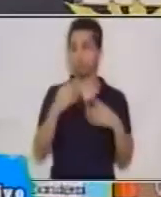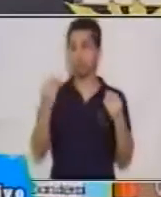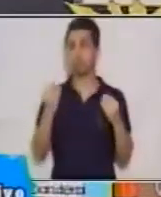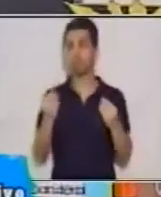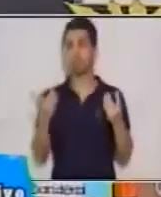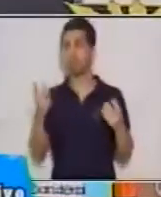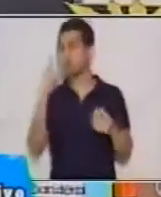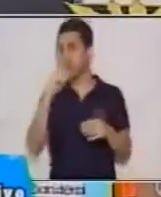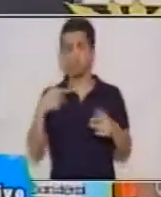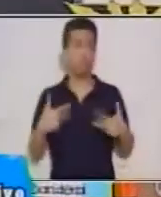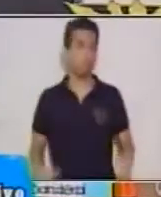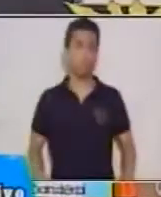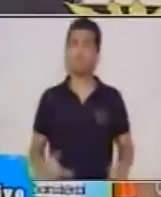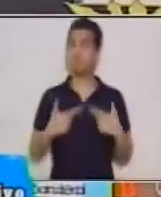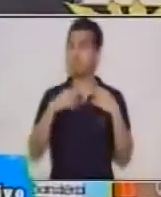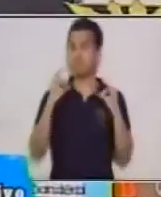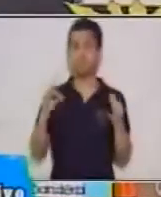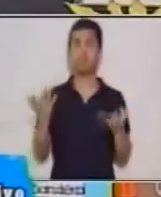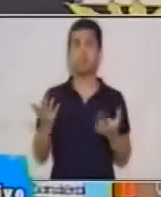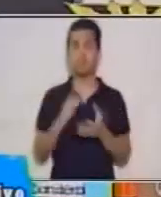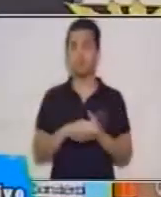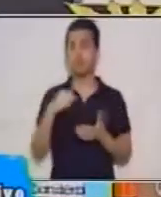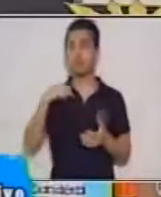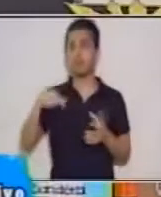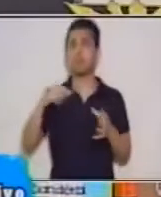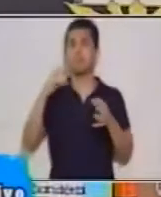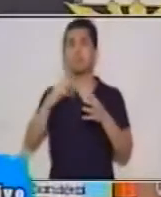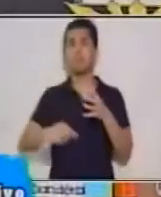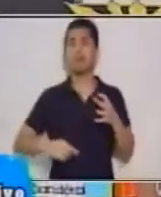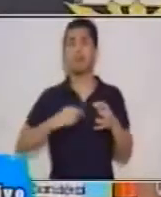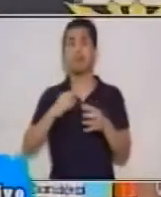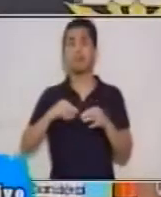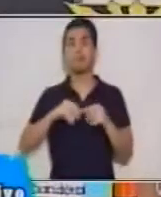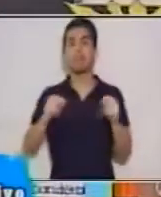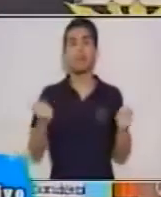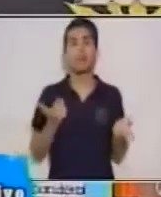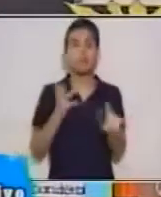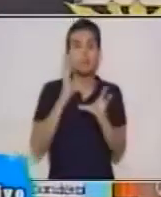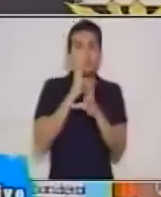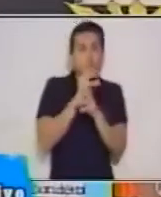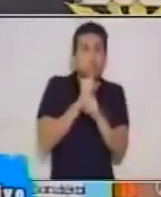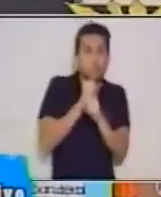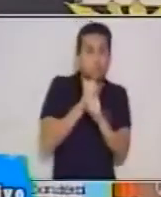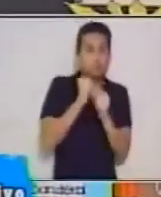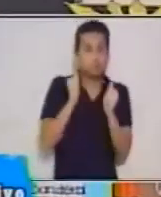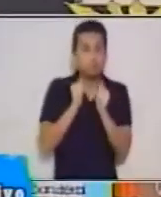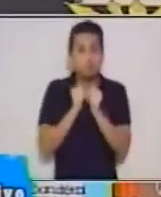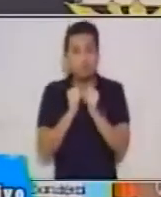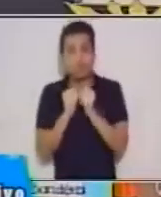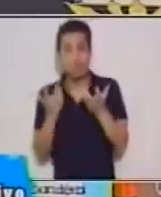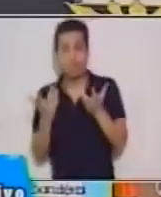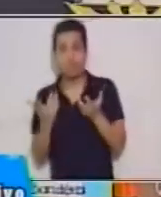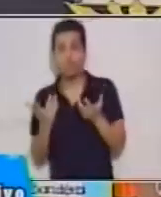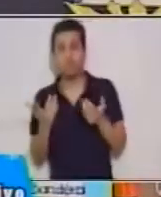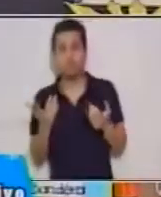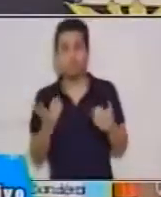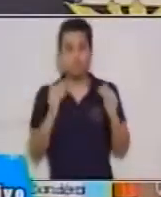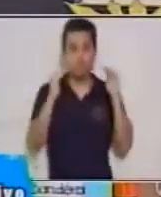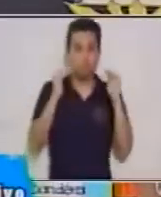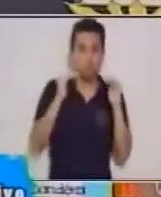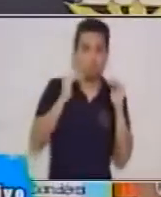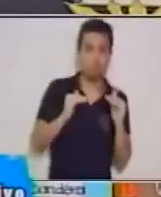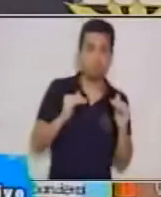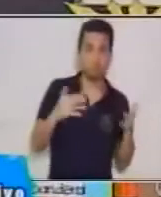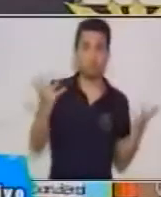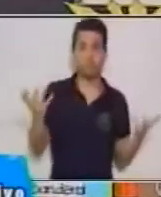nuestro planeta Tierra un planeta oscuro y muy frío. Serían unas temperaturas muy bajas